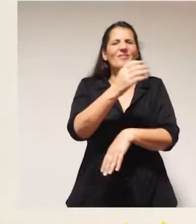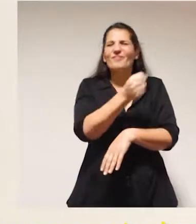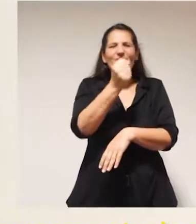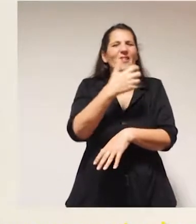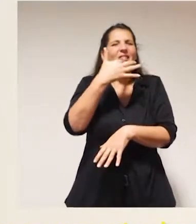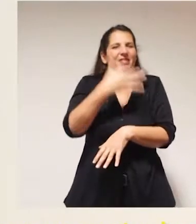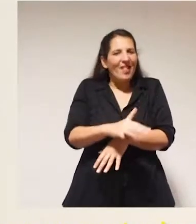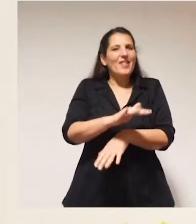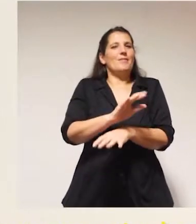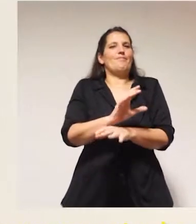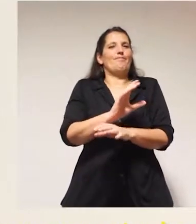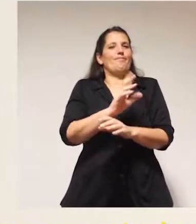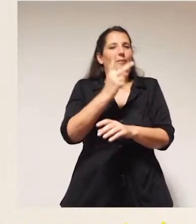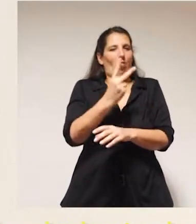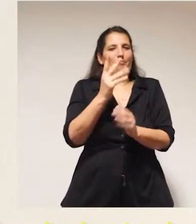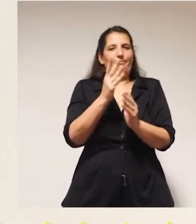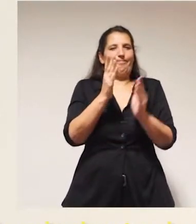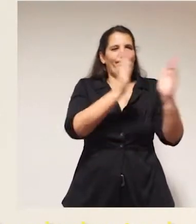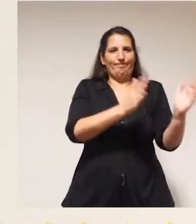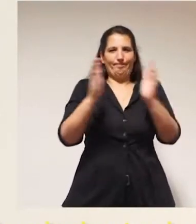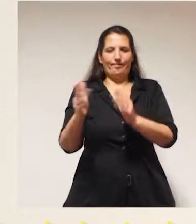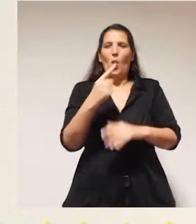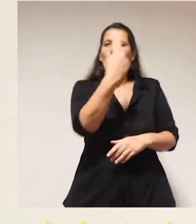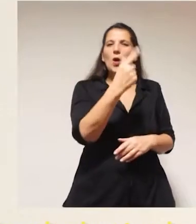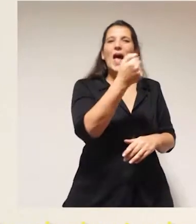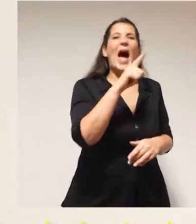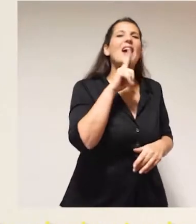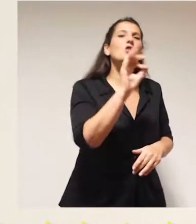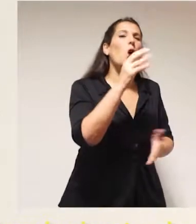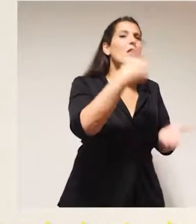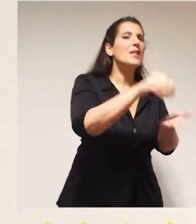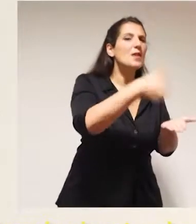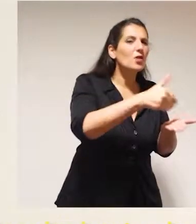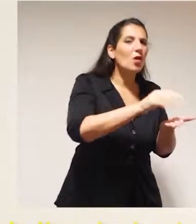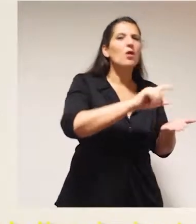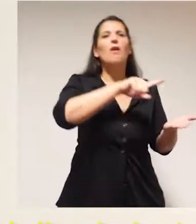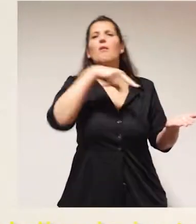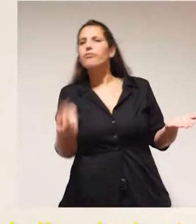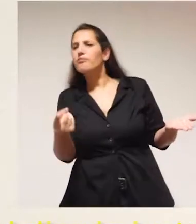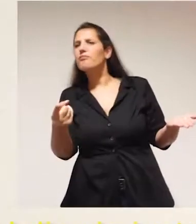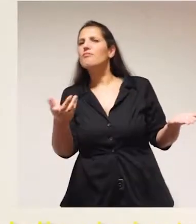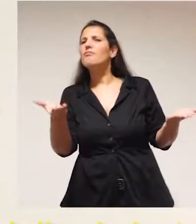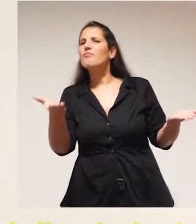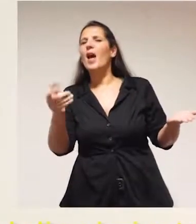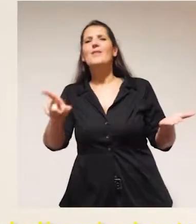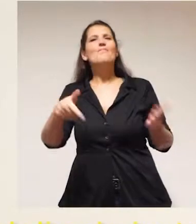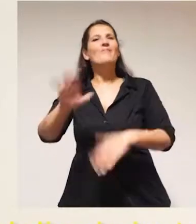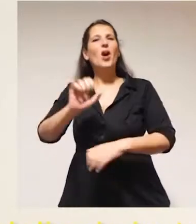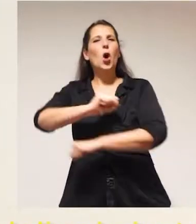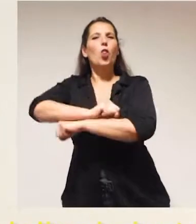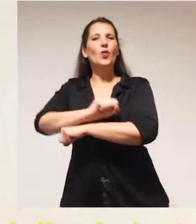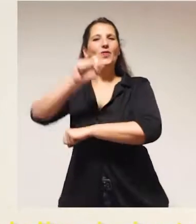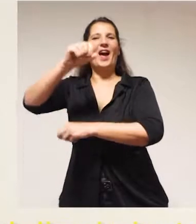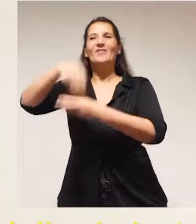la cuestión puramente legal de cuál es la diferencia entre un acto discriminatorio y cuál es un acto que